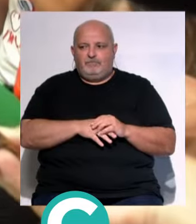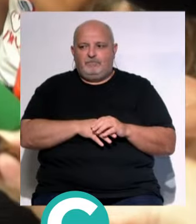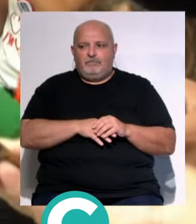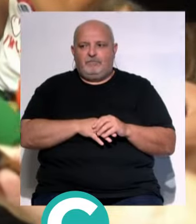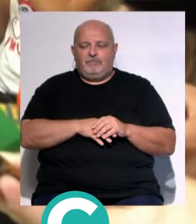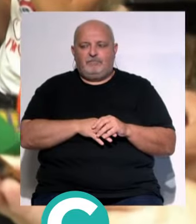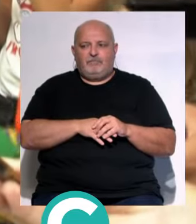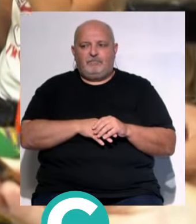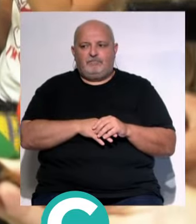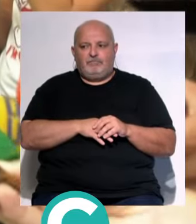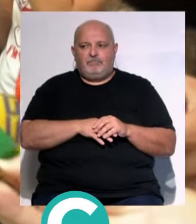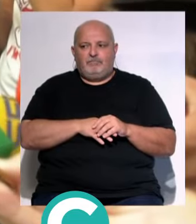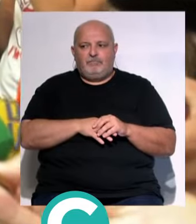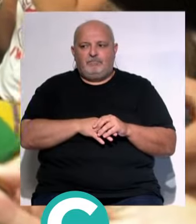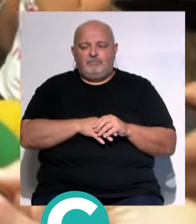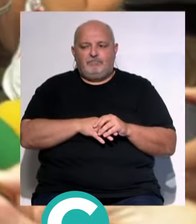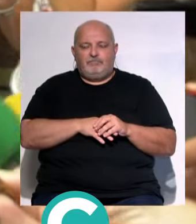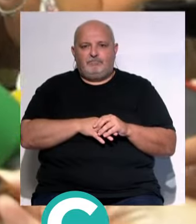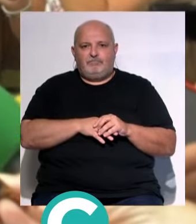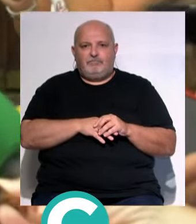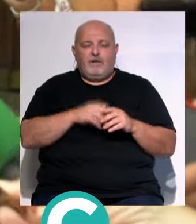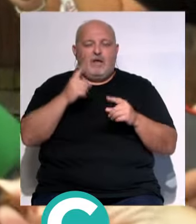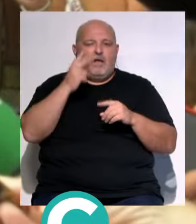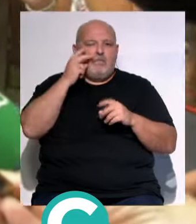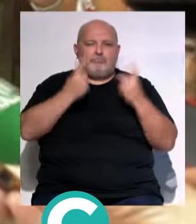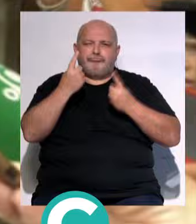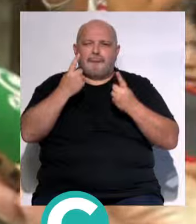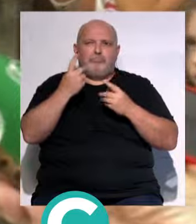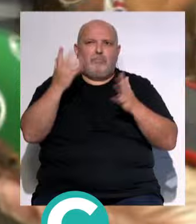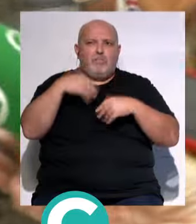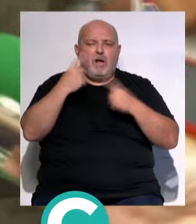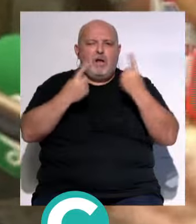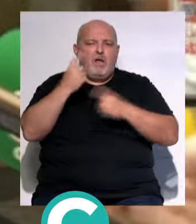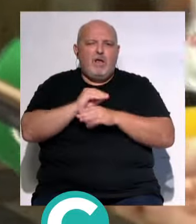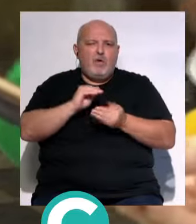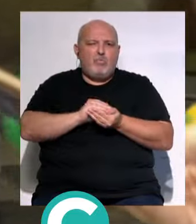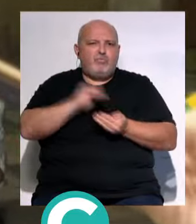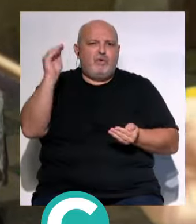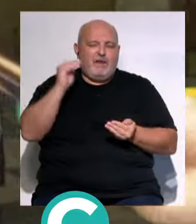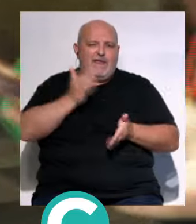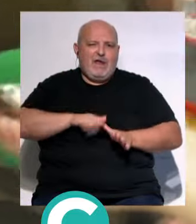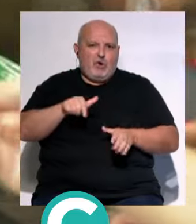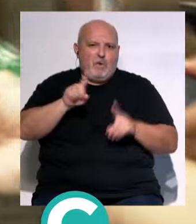fantasmas de las abuelas... ...que tuvieron que dejar sus casas a atemorizar... ...donde habían criado a sus hijos.